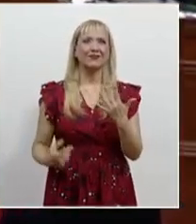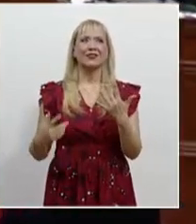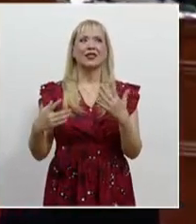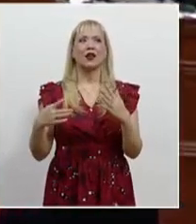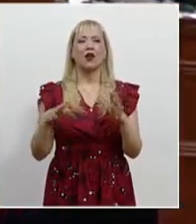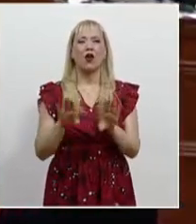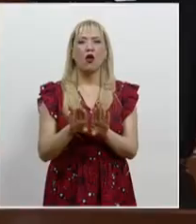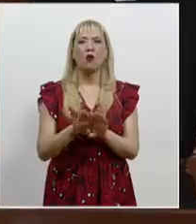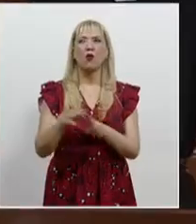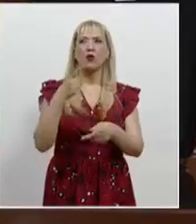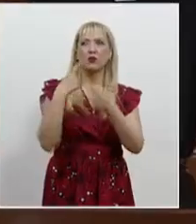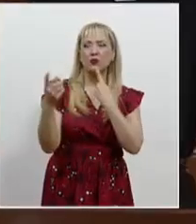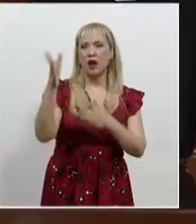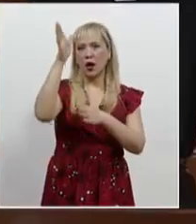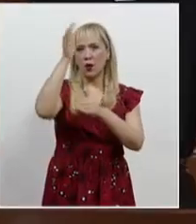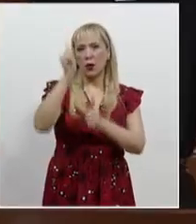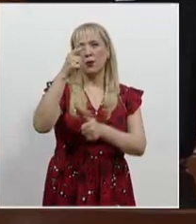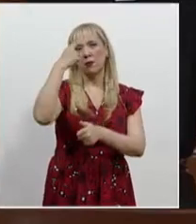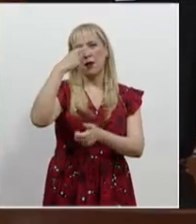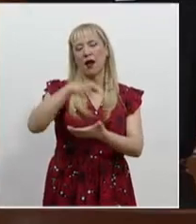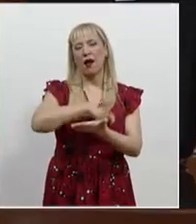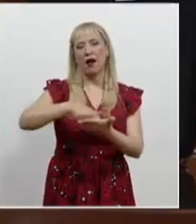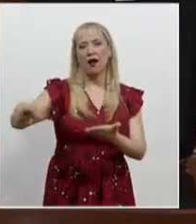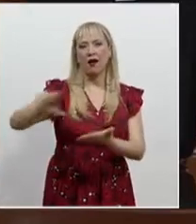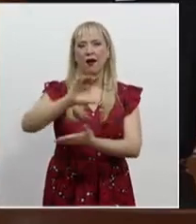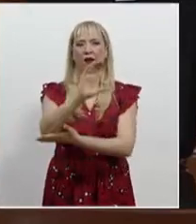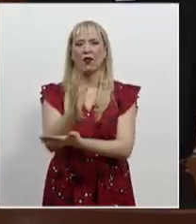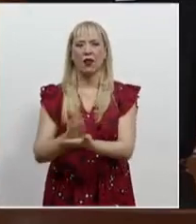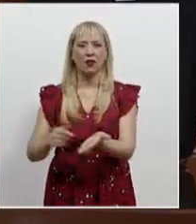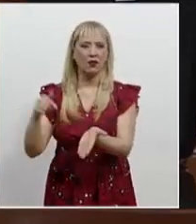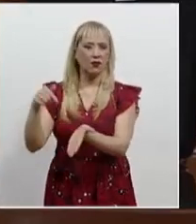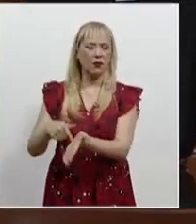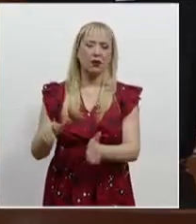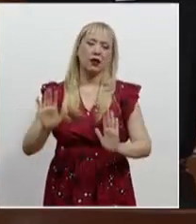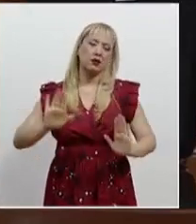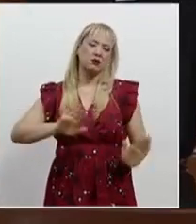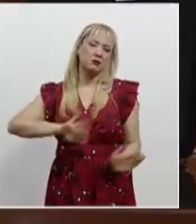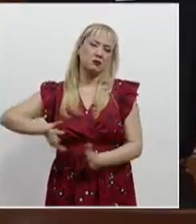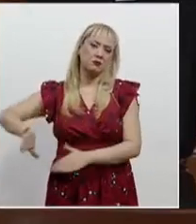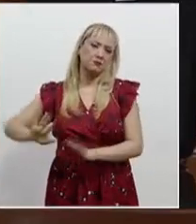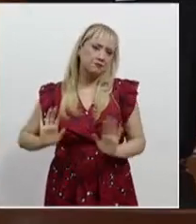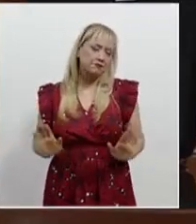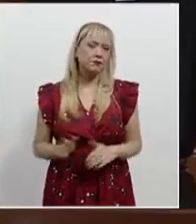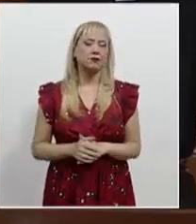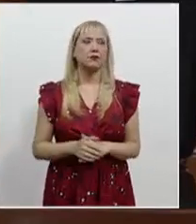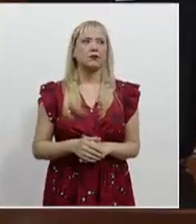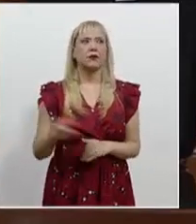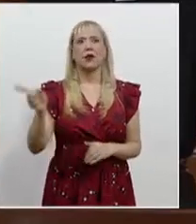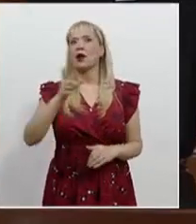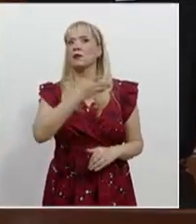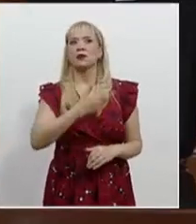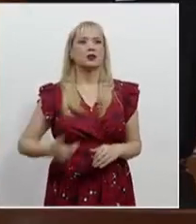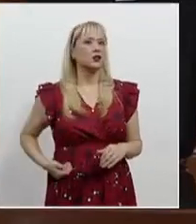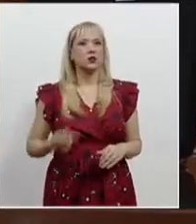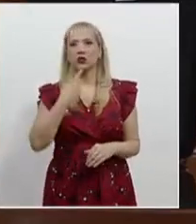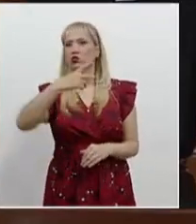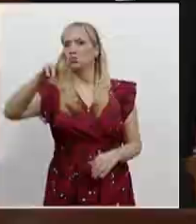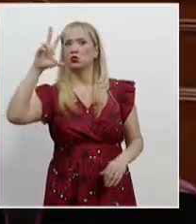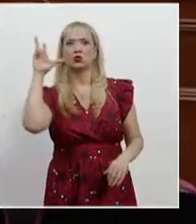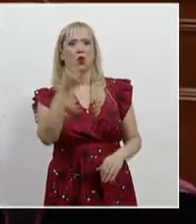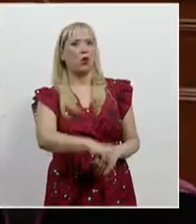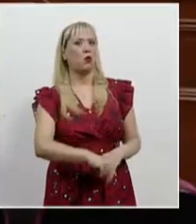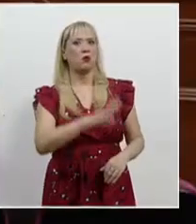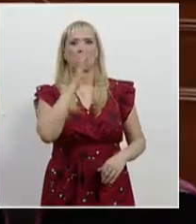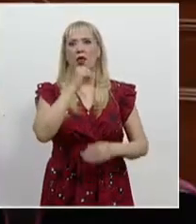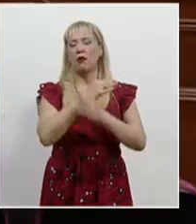esa contratación. También rechazó los argumentos del Ejecutivo Federal que alegaba afectaciones a la seguridad nacional con la decisión del